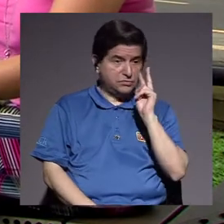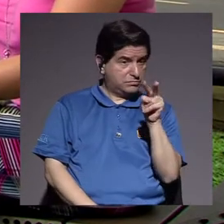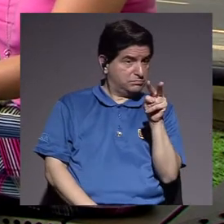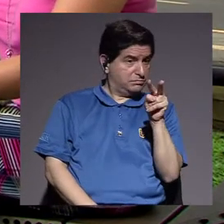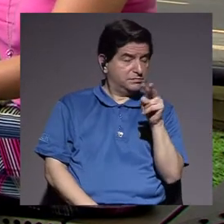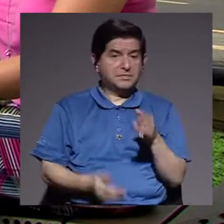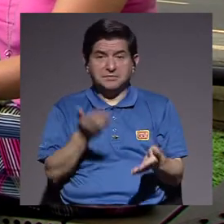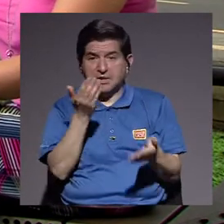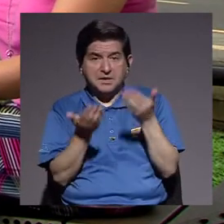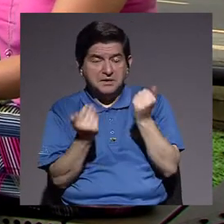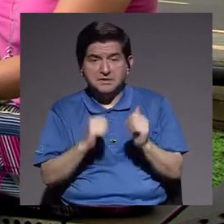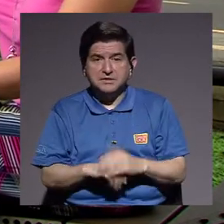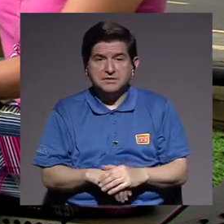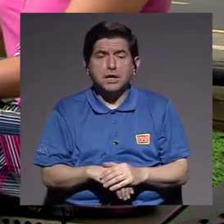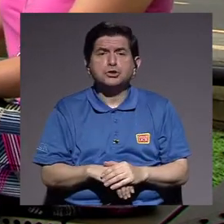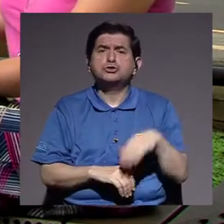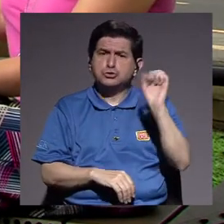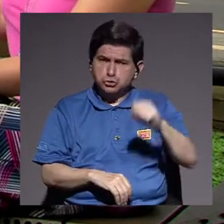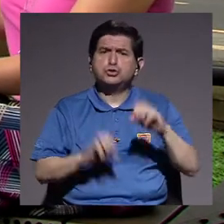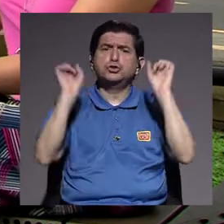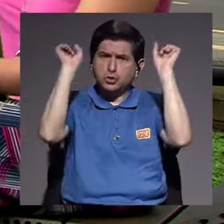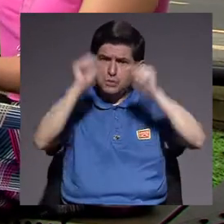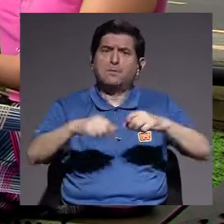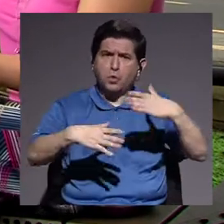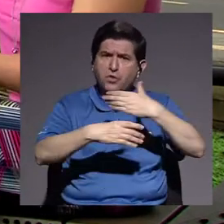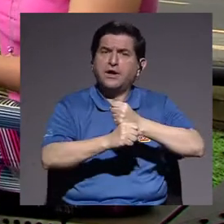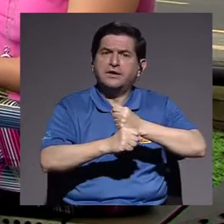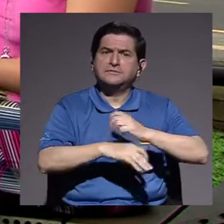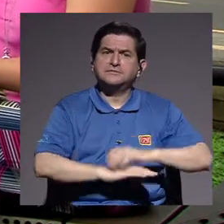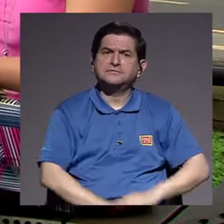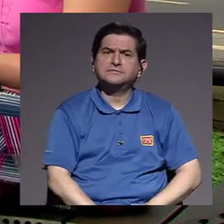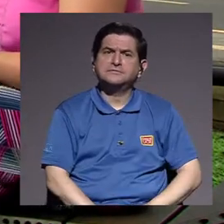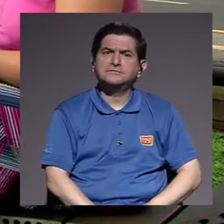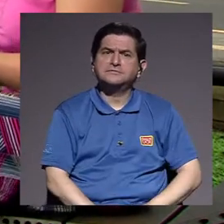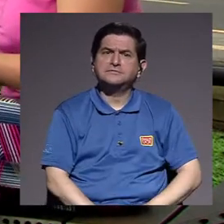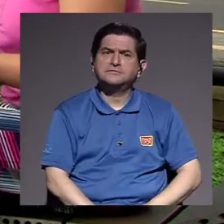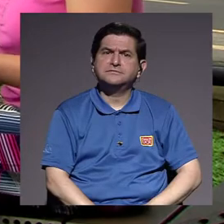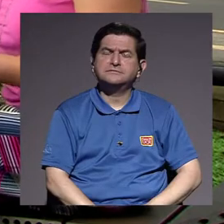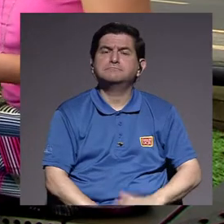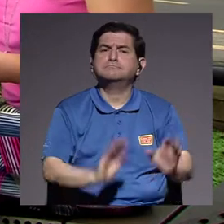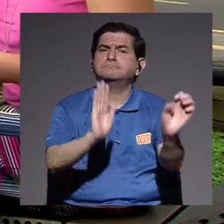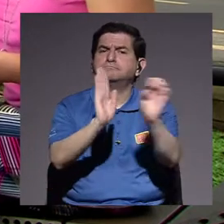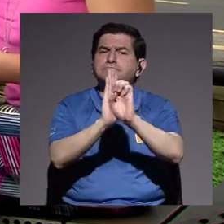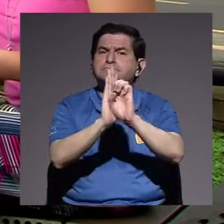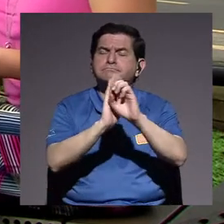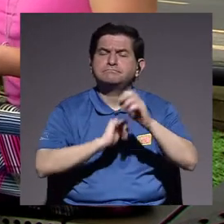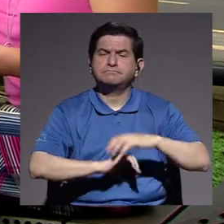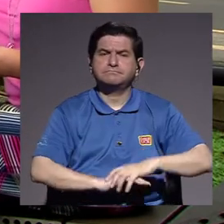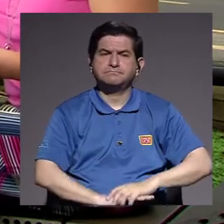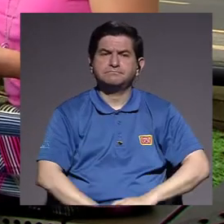que se pueden hacer. A ver, por ejemplo,